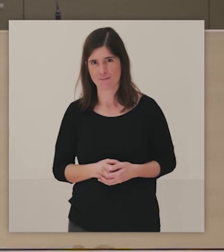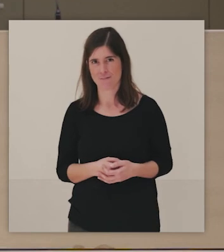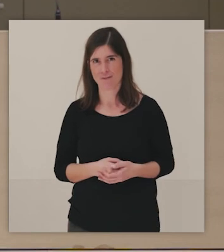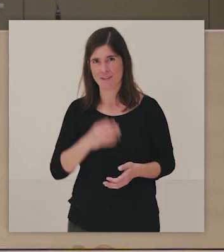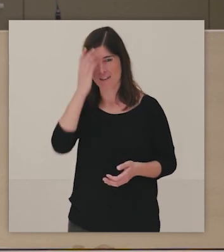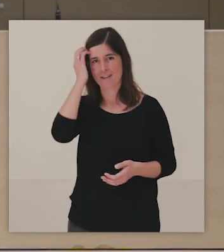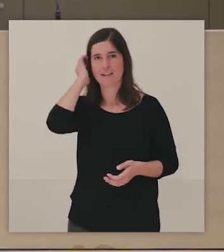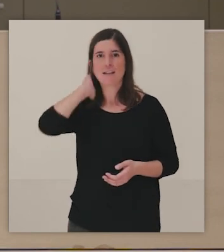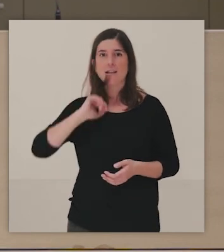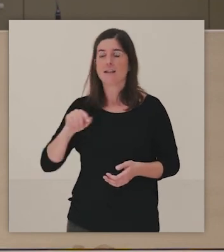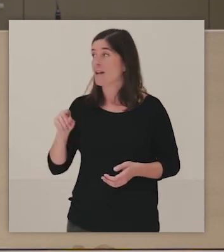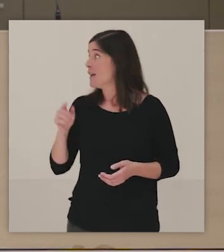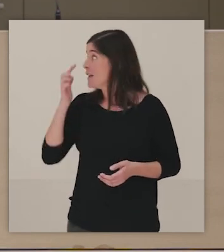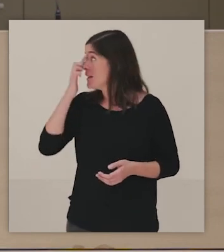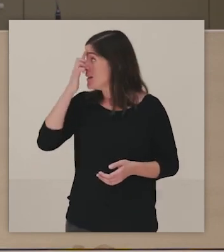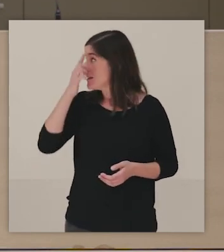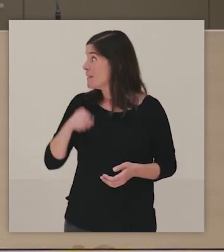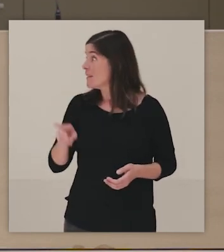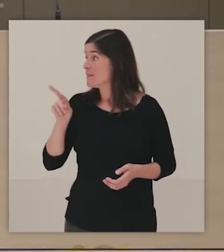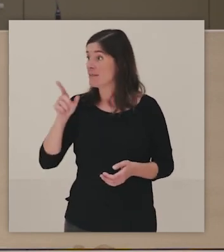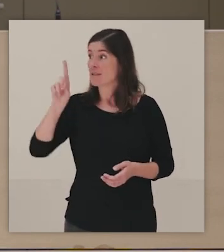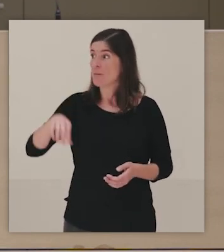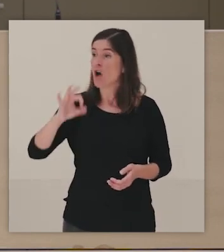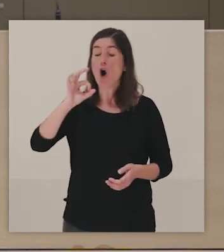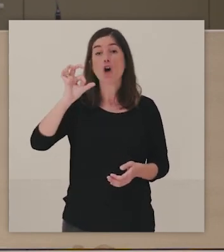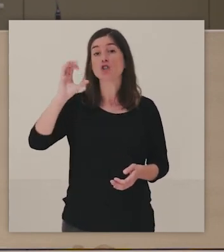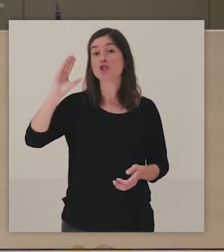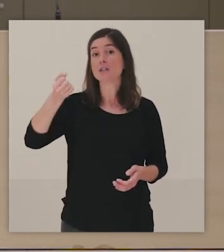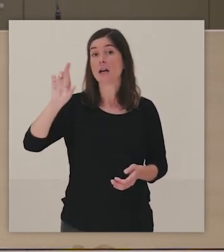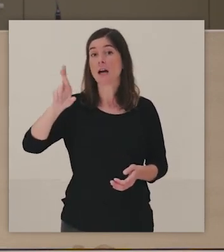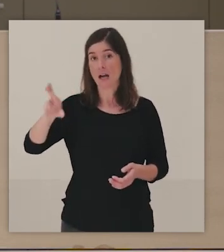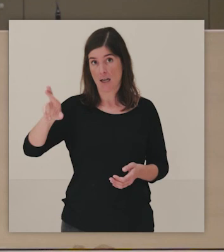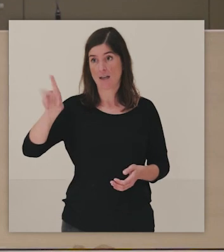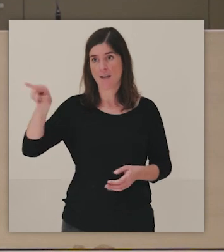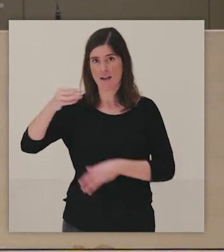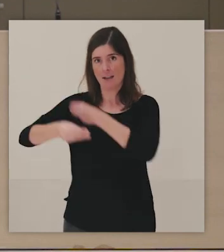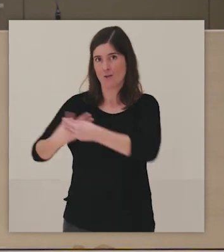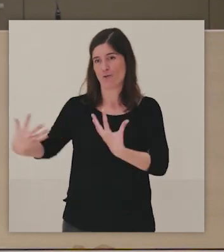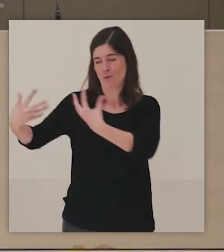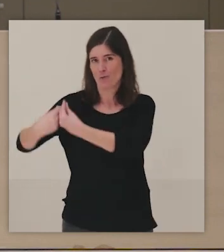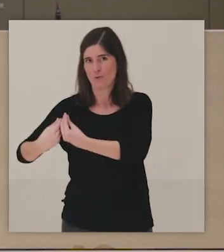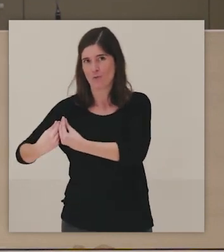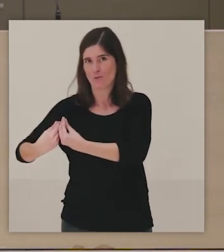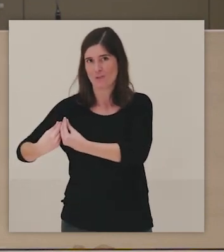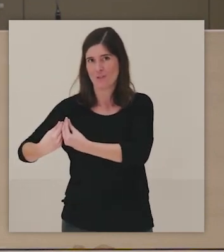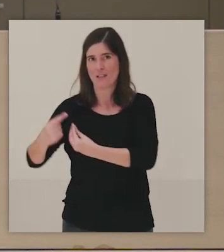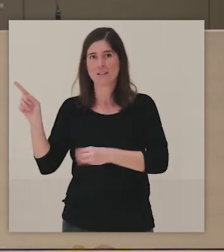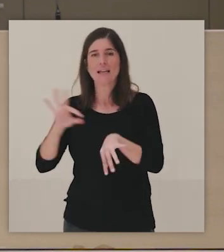porque está Oscar también y lo hemos hecho en colaboración con ellos. No podía dejar de pasar por aquí